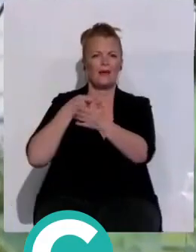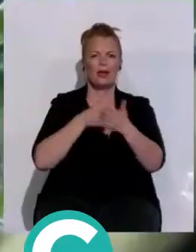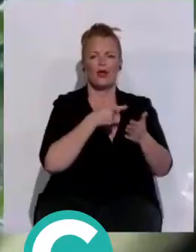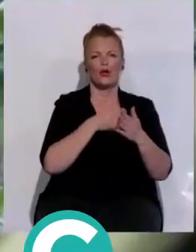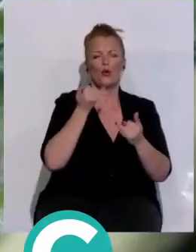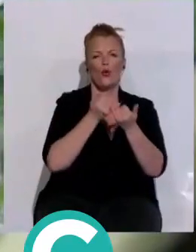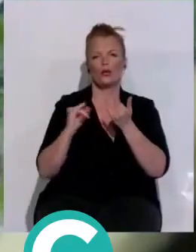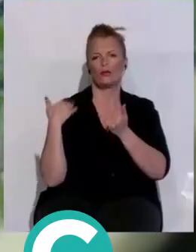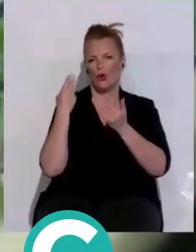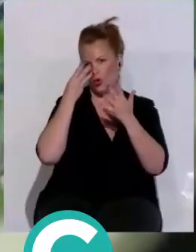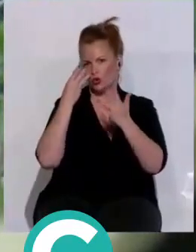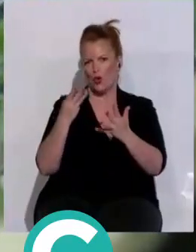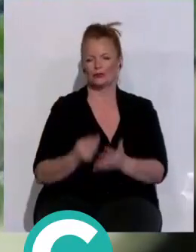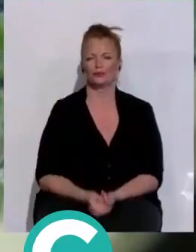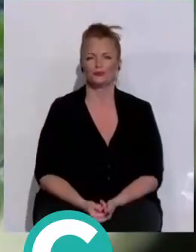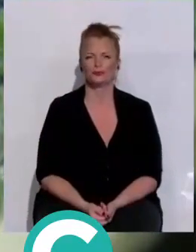ocho años.